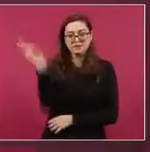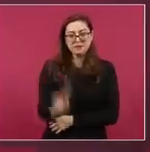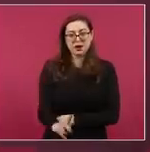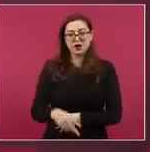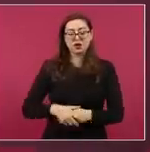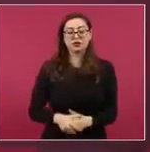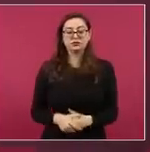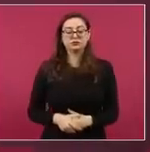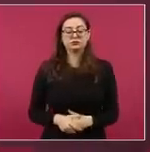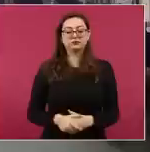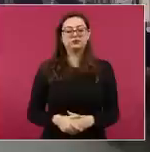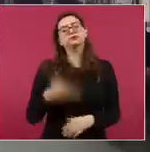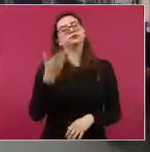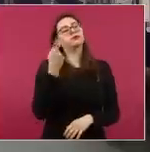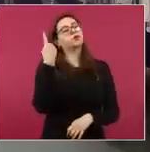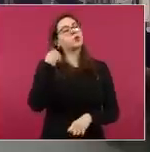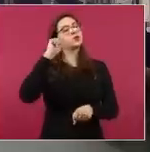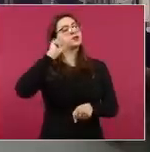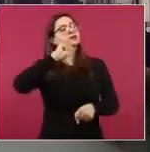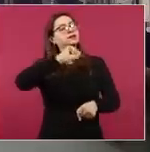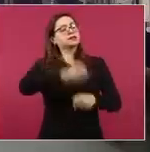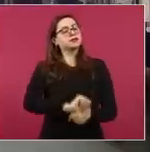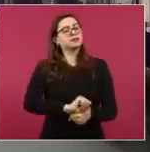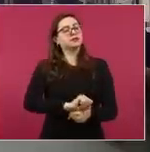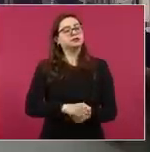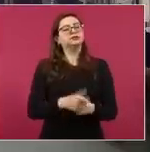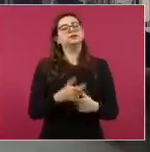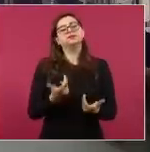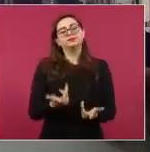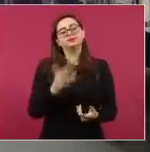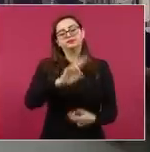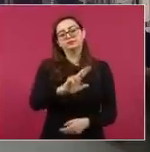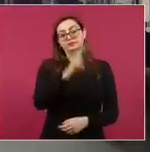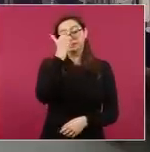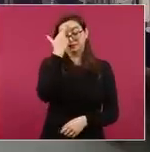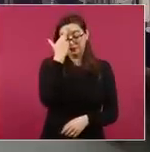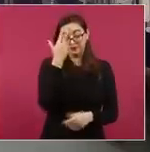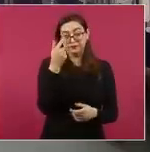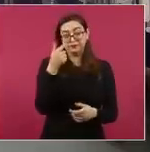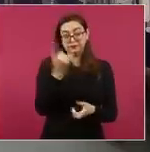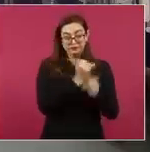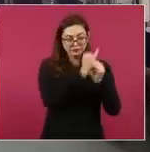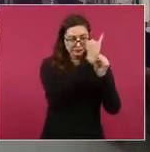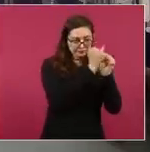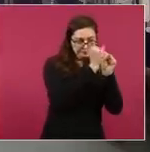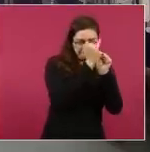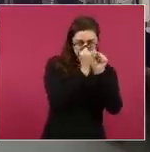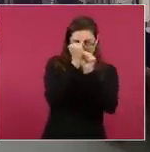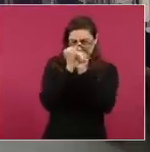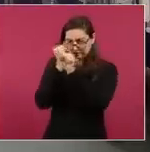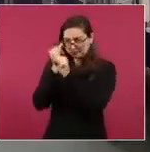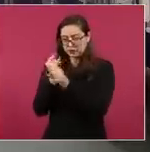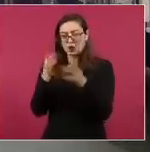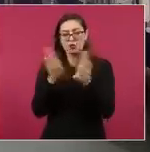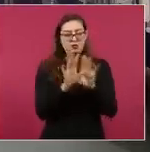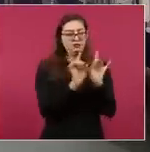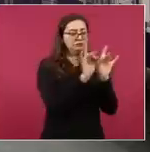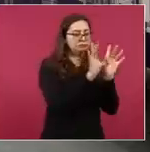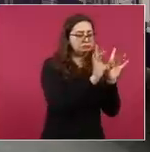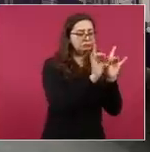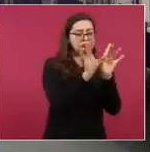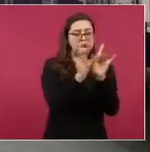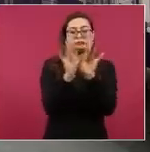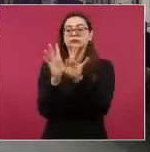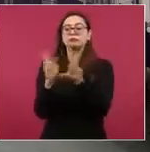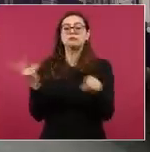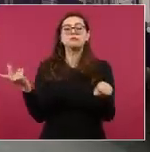La semana pasada usted recordaba algunas de las investigaciones que también se tienen aquí por este tipo de situaciones. Preguntarle, incluso